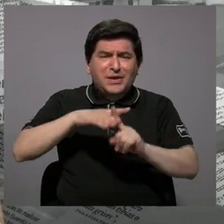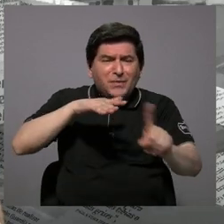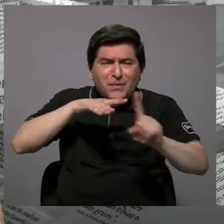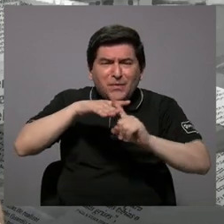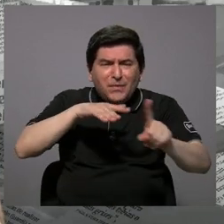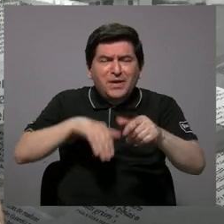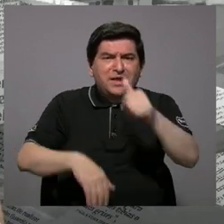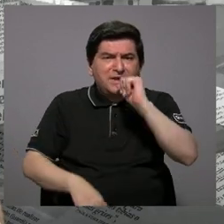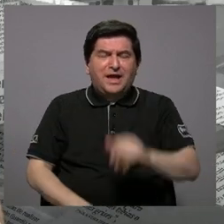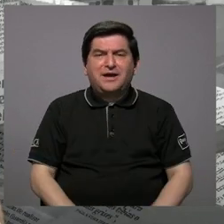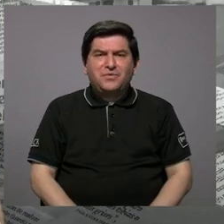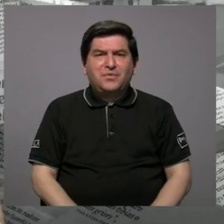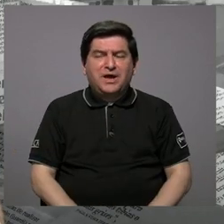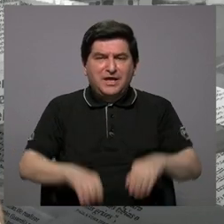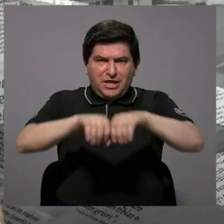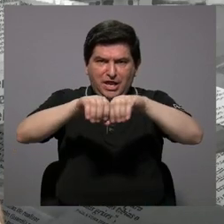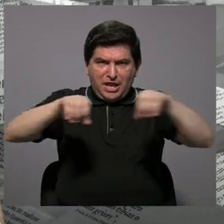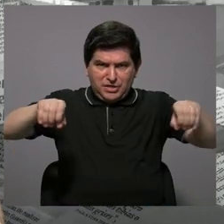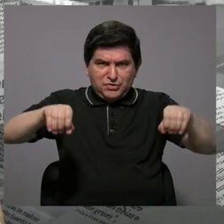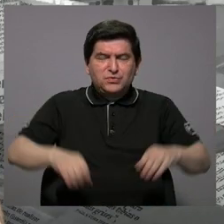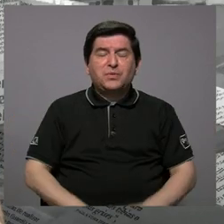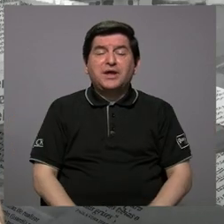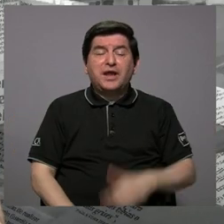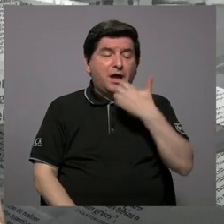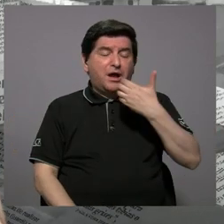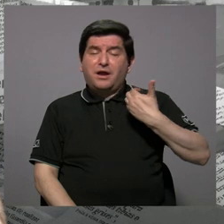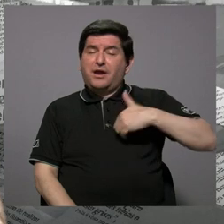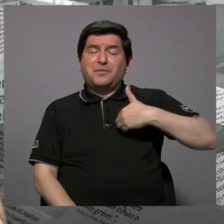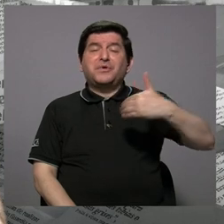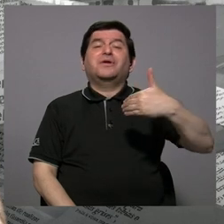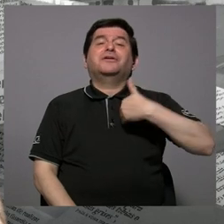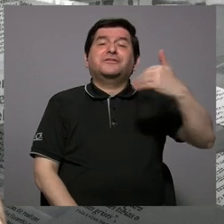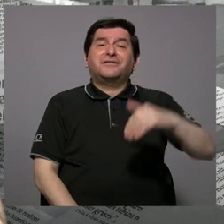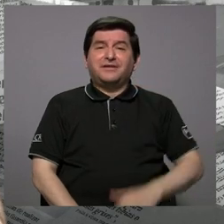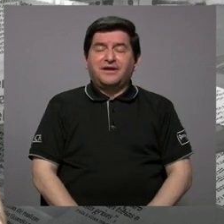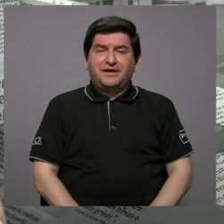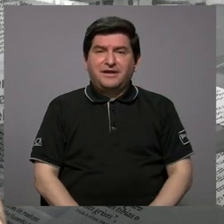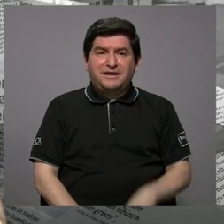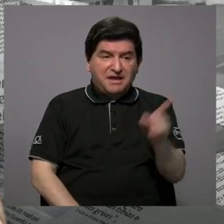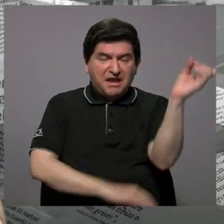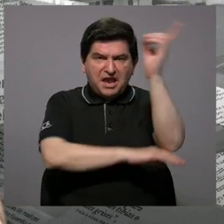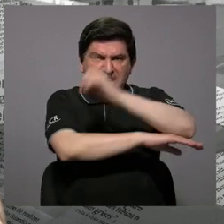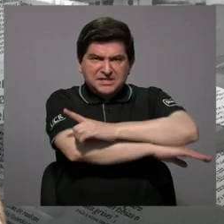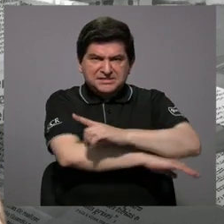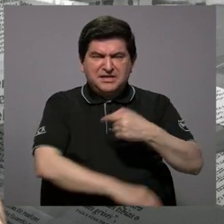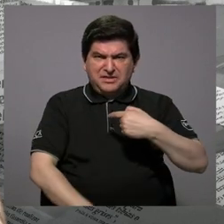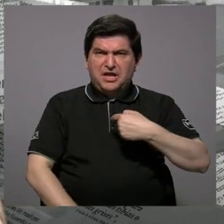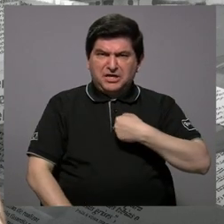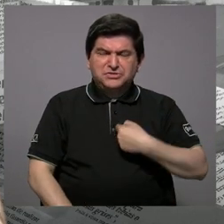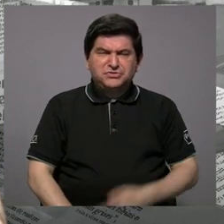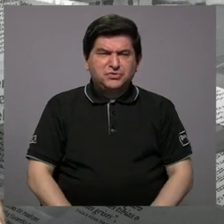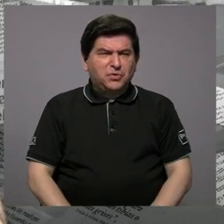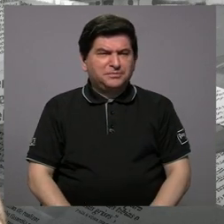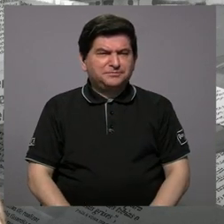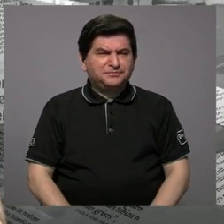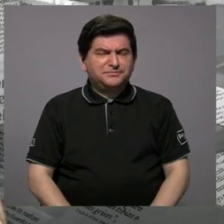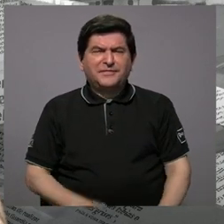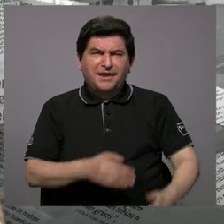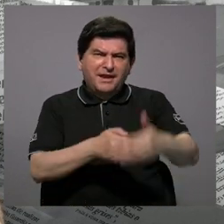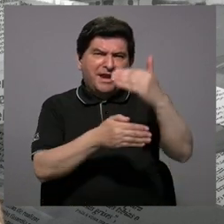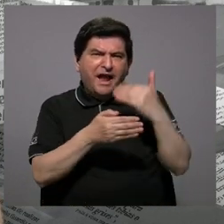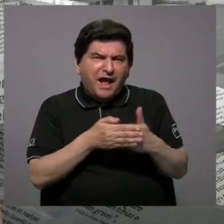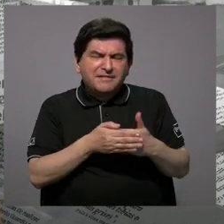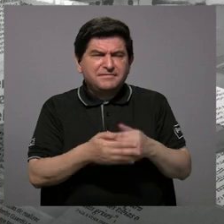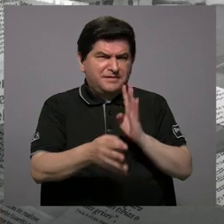la cual estaba en esa tubería de privilegiada y sigue la fuga. Yo ese día me paré ahí y justamente antes